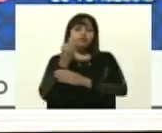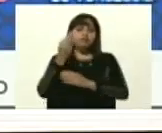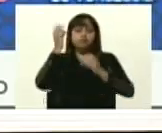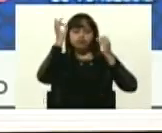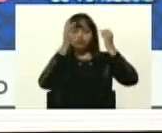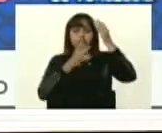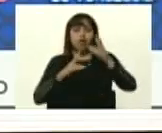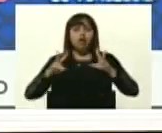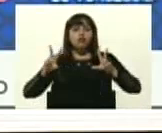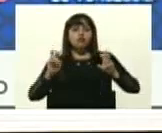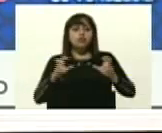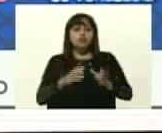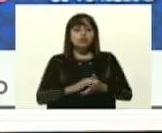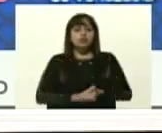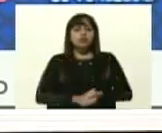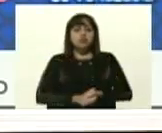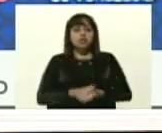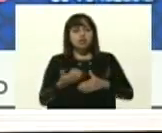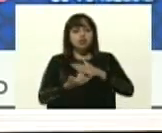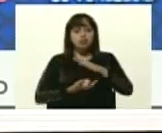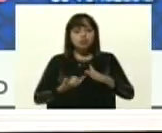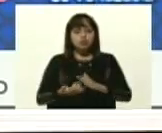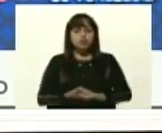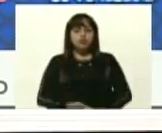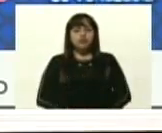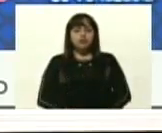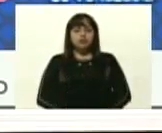de nuevas instituciones.